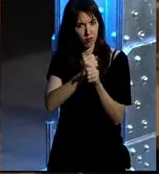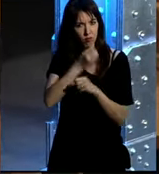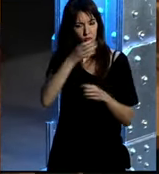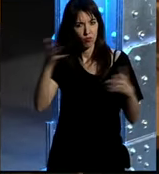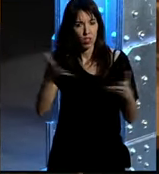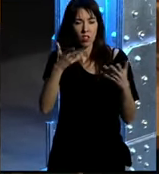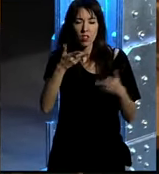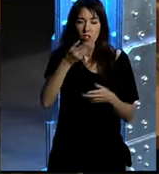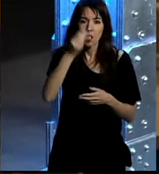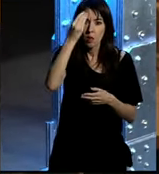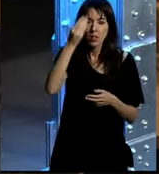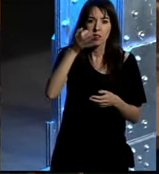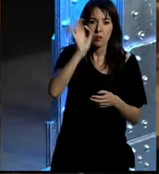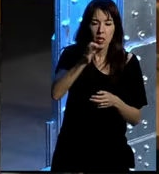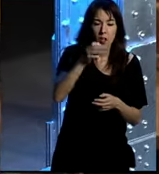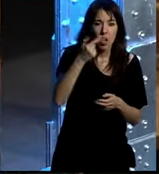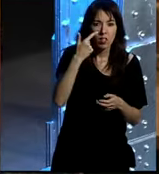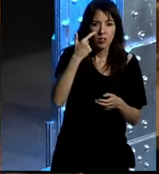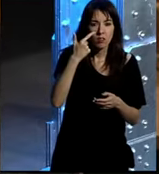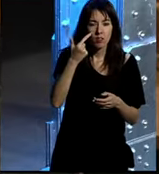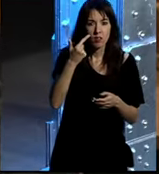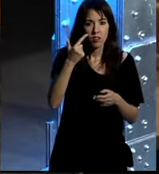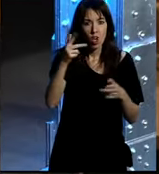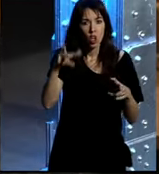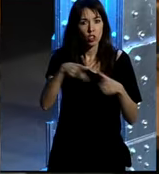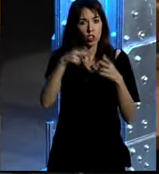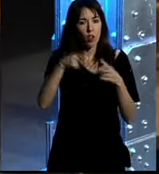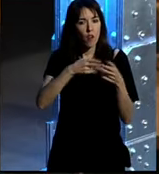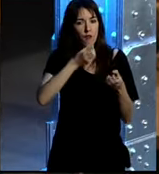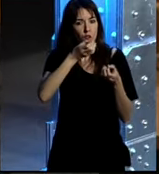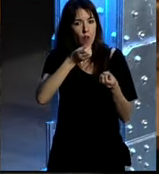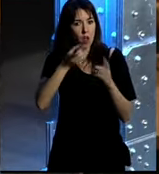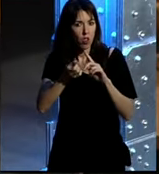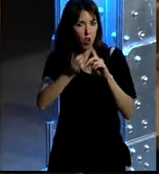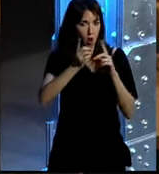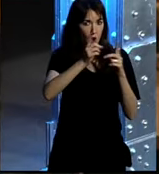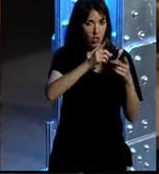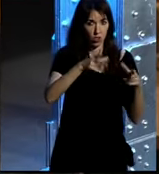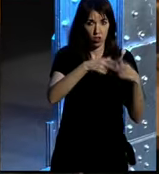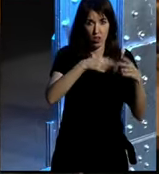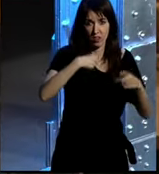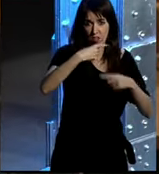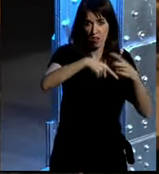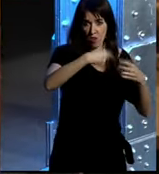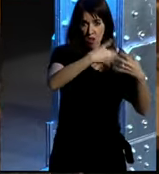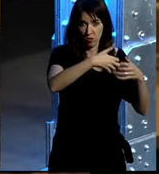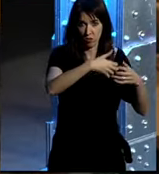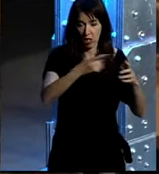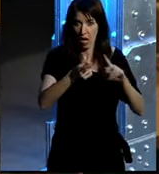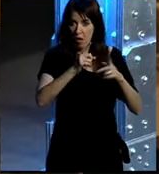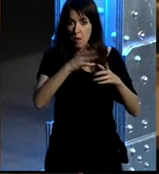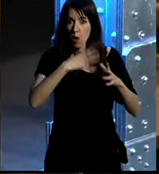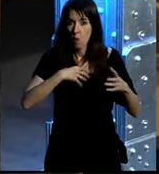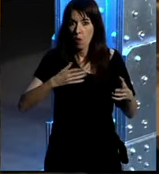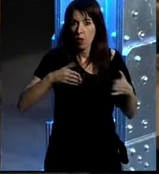de verdad yo fui una apasionada a la nueva economía y pensé que la social información iba a cambiar a la sociedad tradicional industrial pero a lo mejor van a